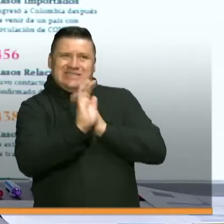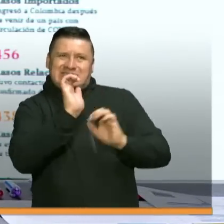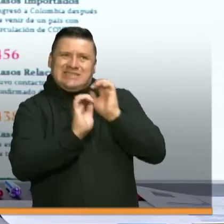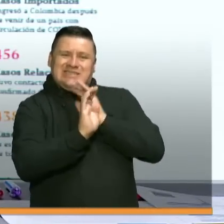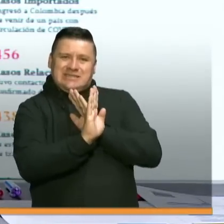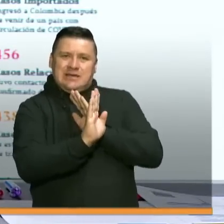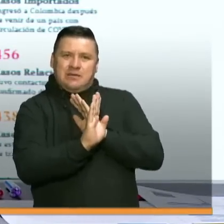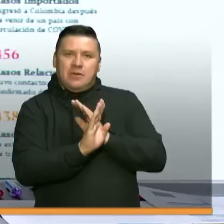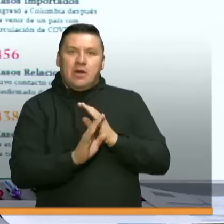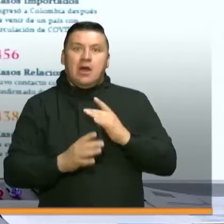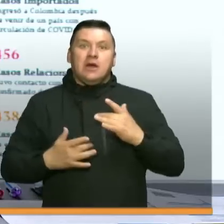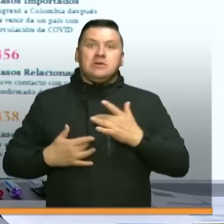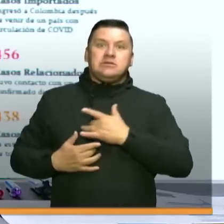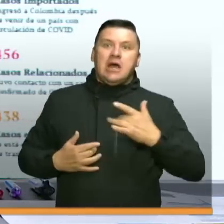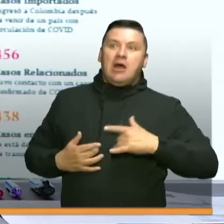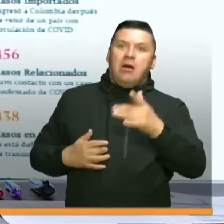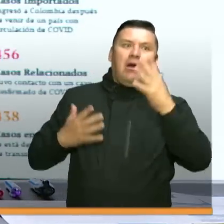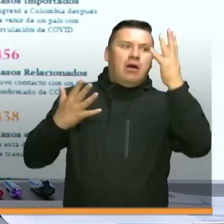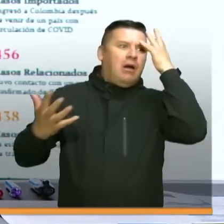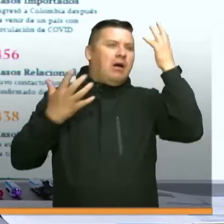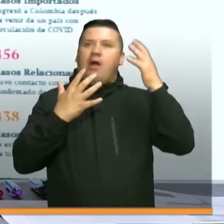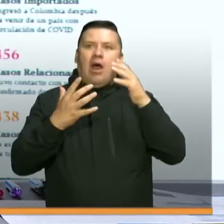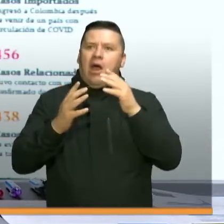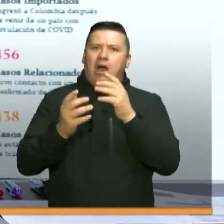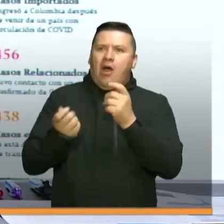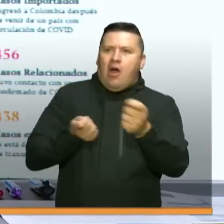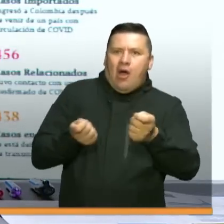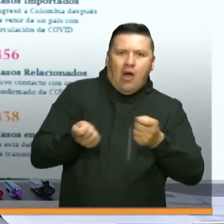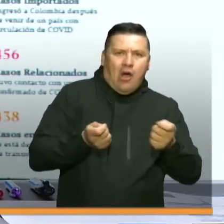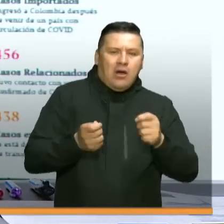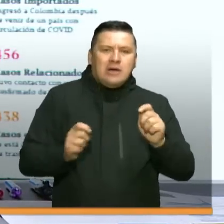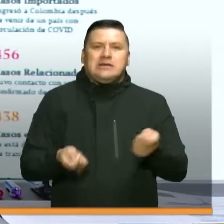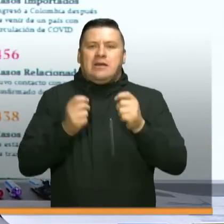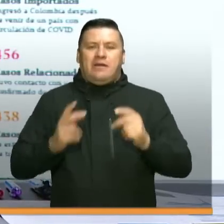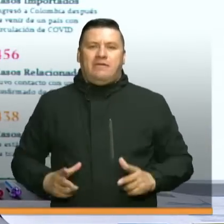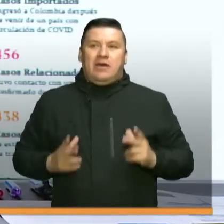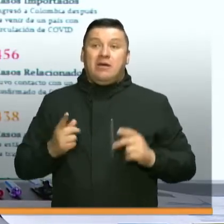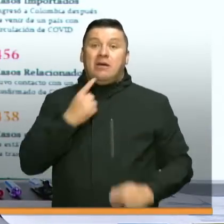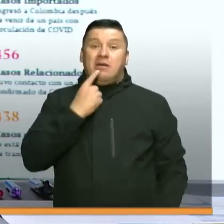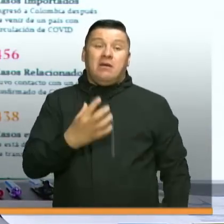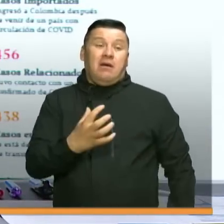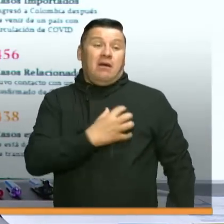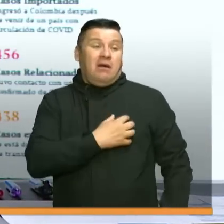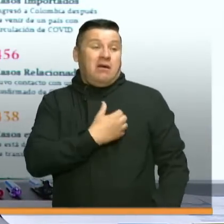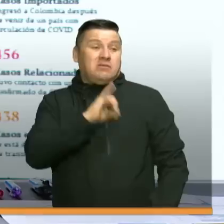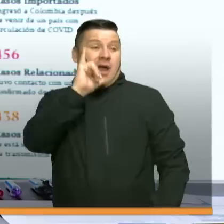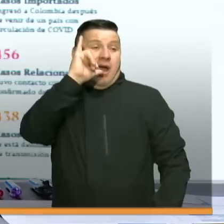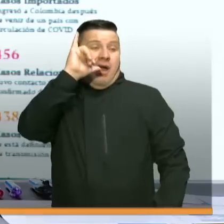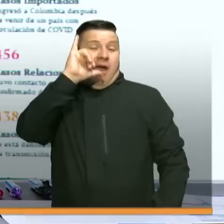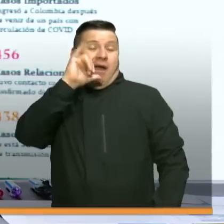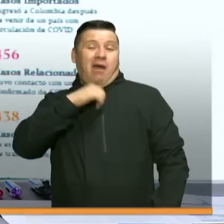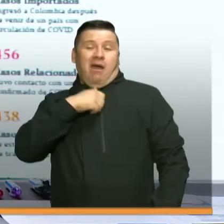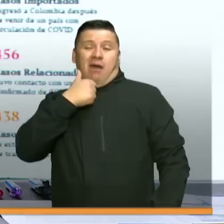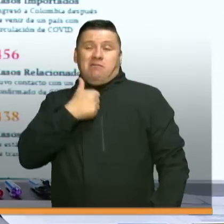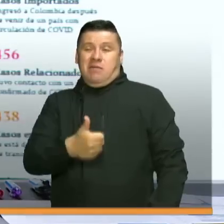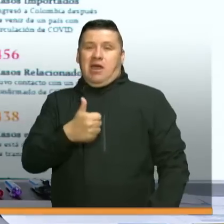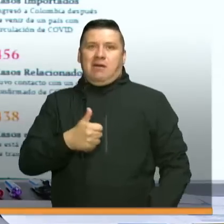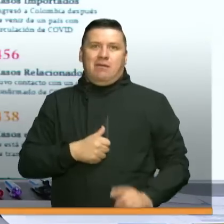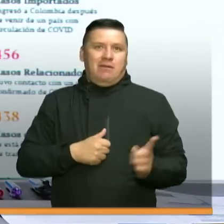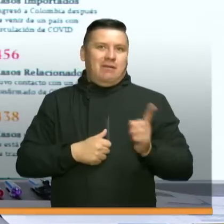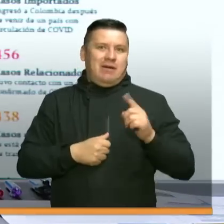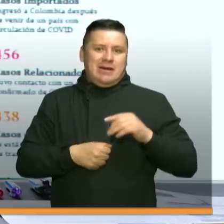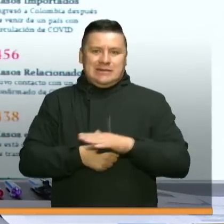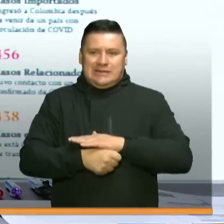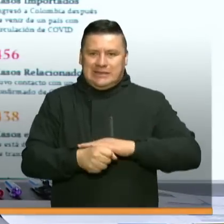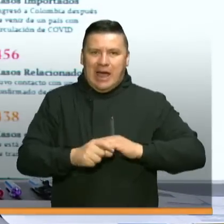el sistema de salud y al mismo tiempo que salvamos vidas. Ahí nadie puede cantar victoria en este momento porque estamos todos administrando una